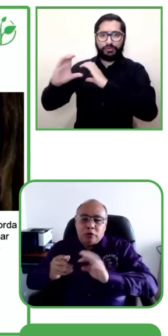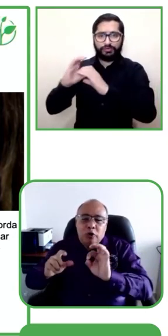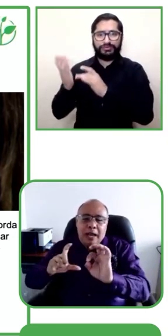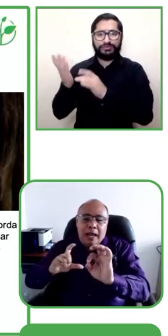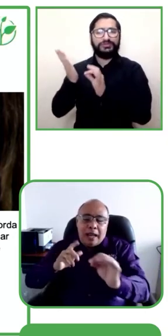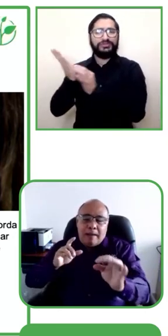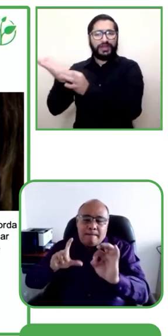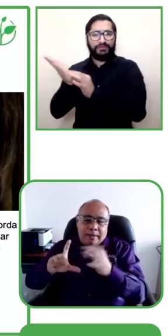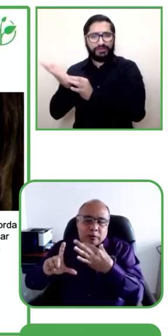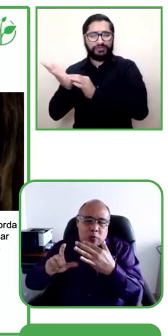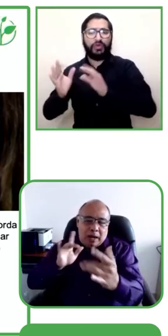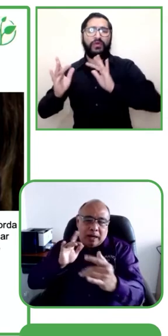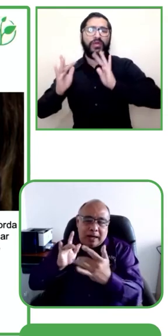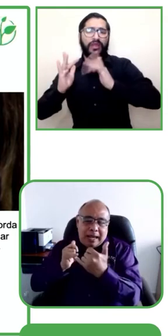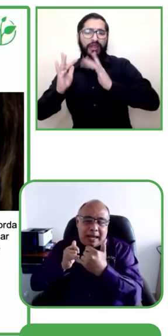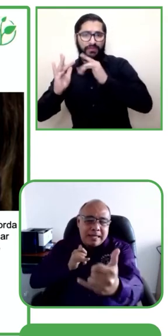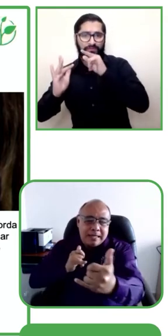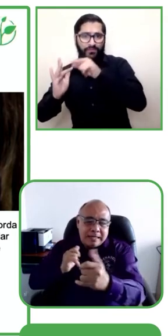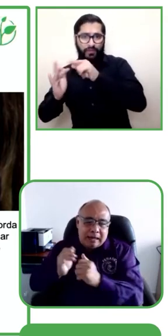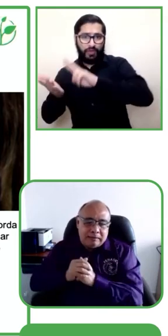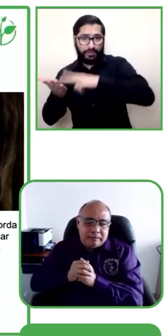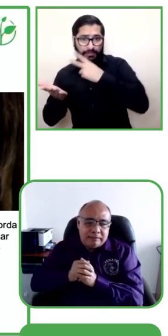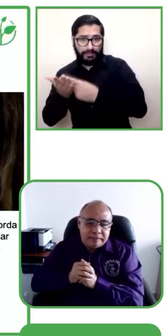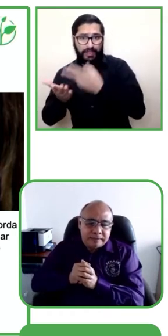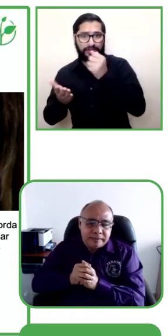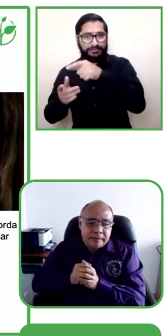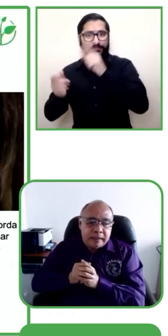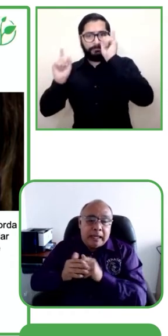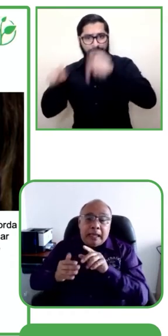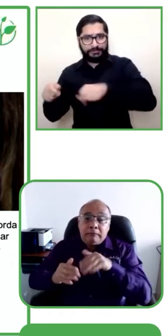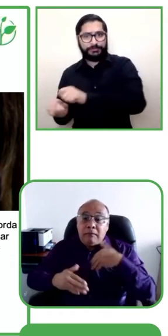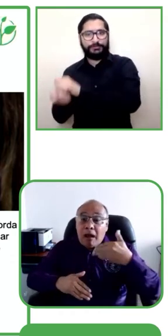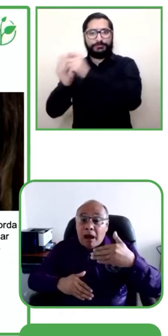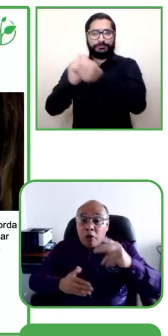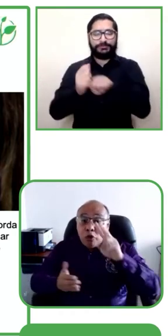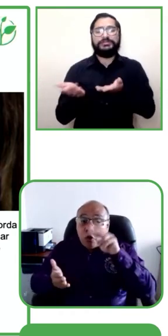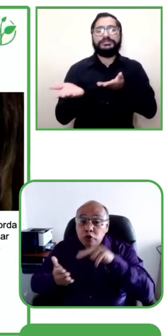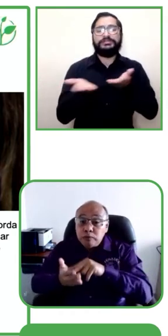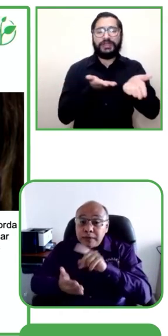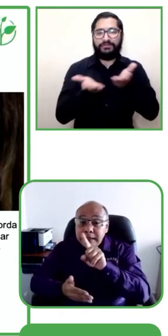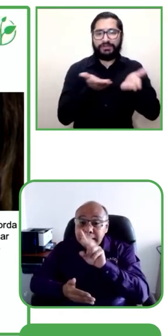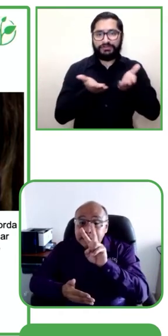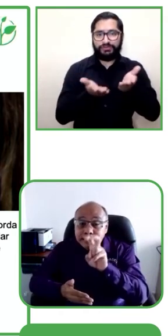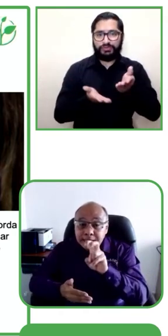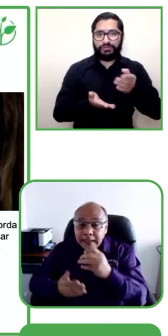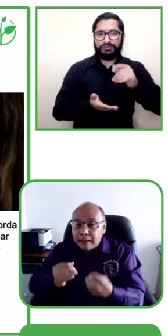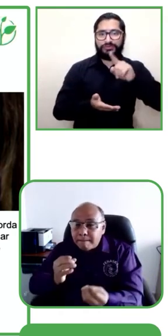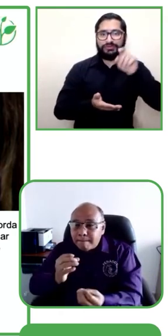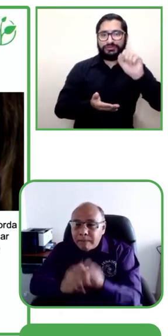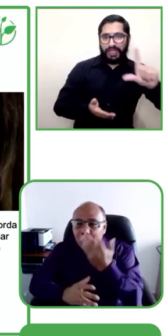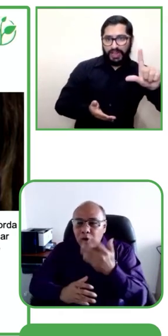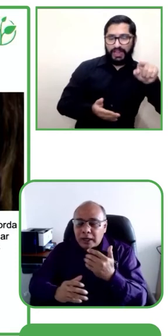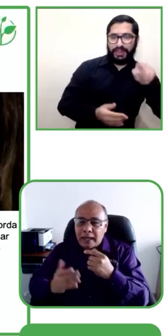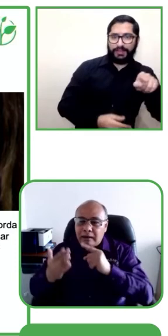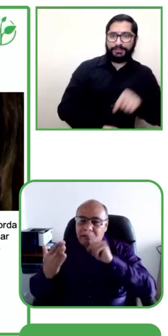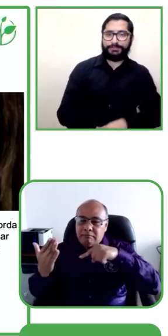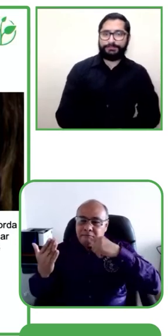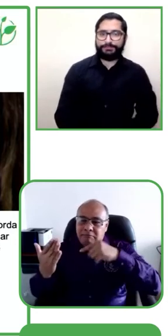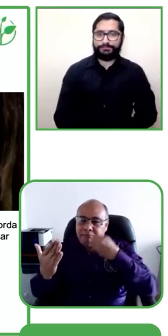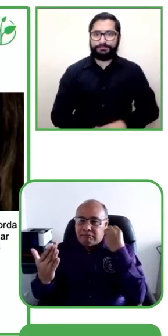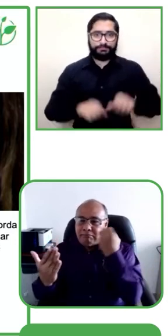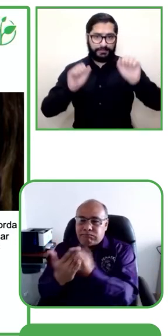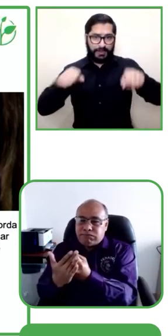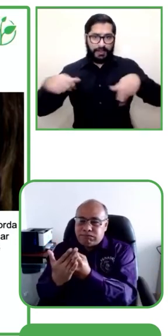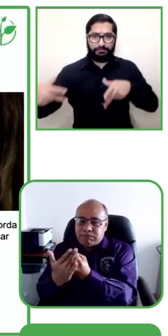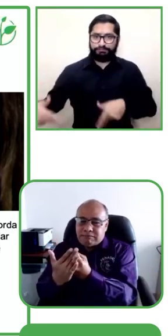servicio de interpretación virtual CIE, que es un servicio de interpretación de manera remota. Y en el 2017